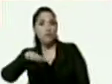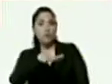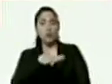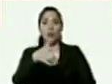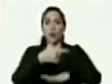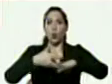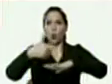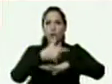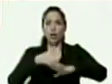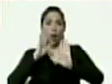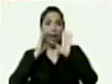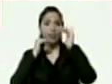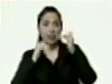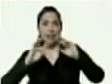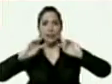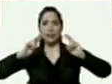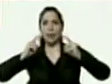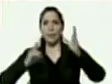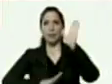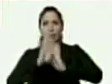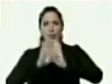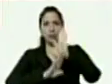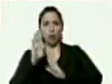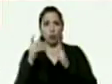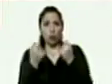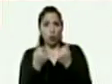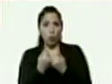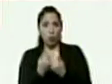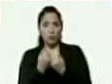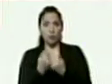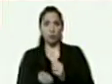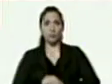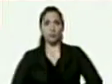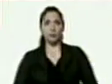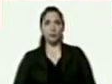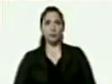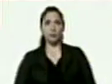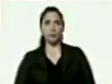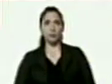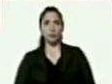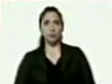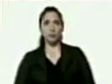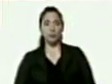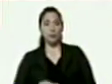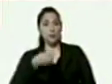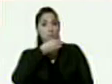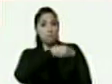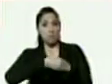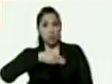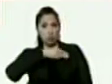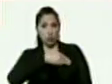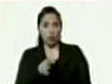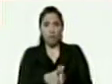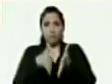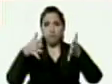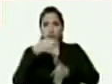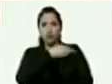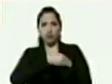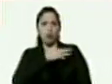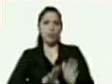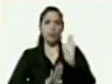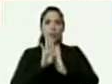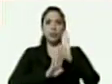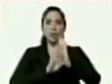atender los temas del desarrollo económico de las misiones y grandes misiones el desarrollo